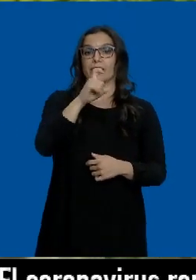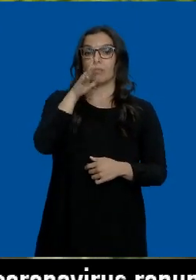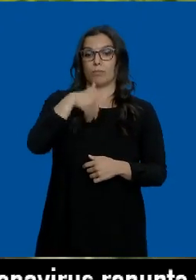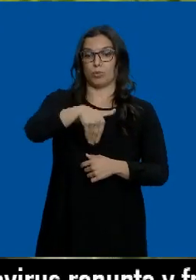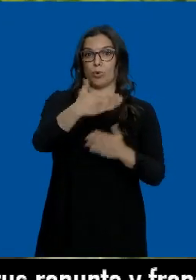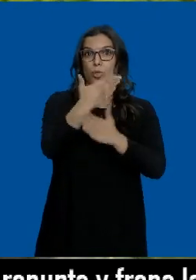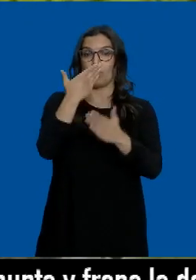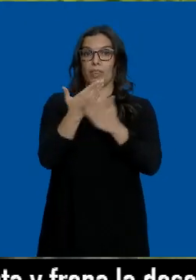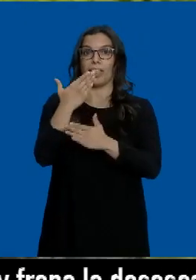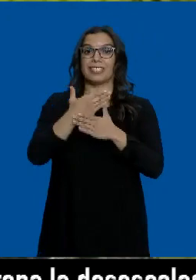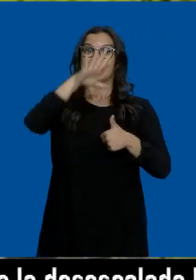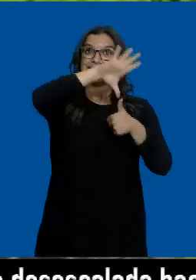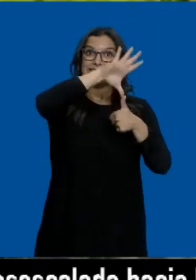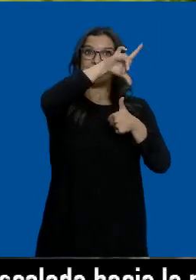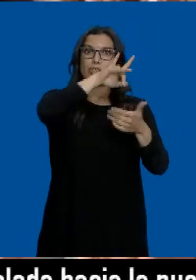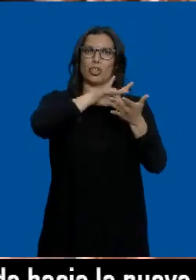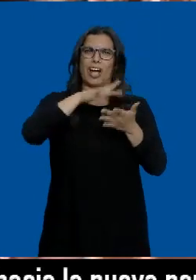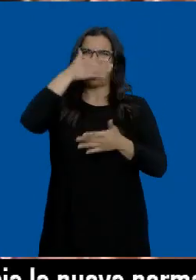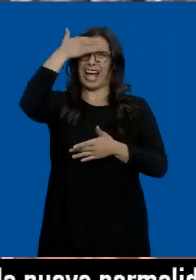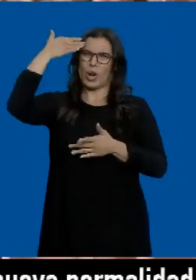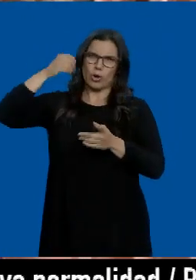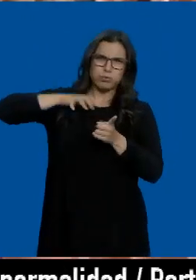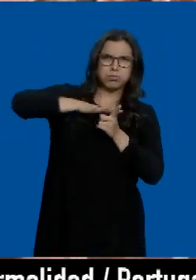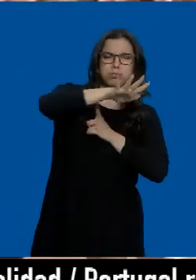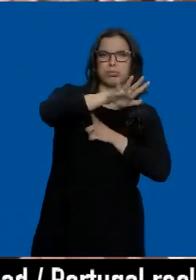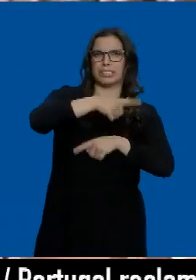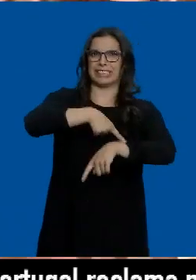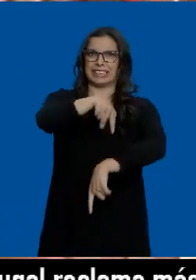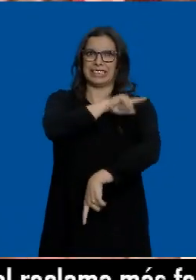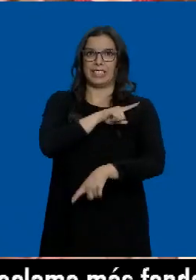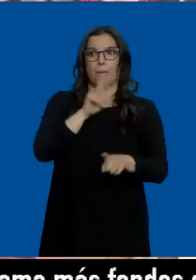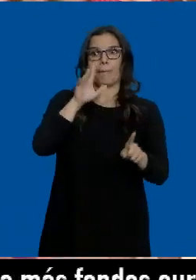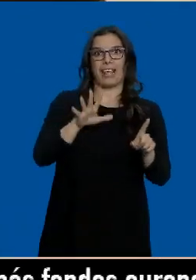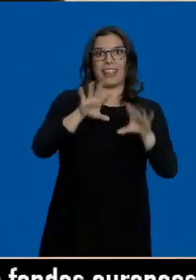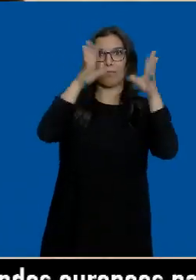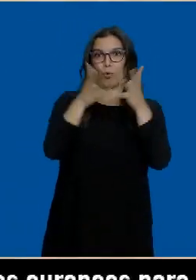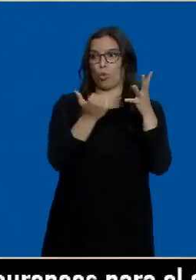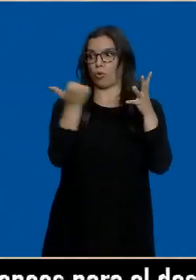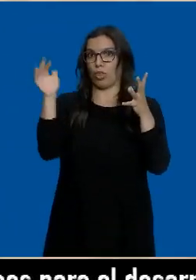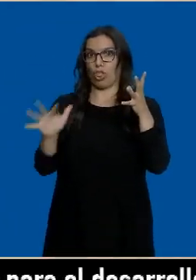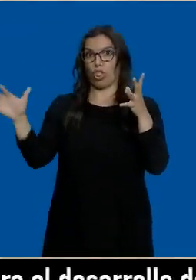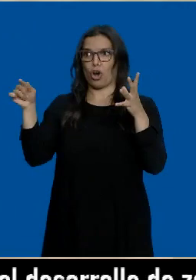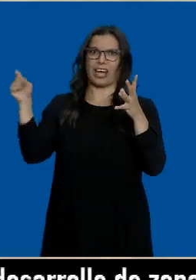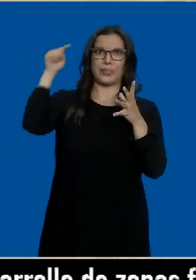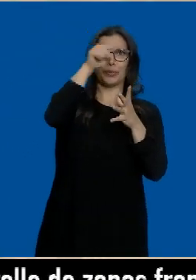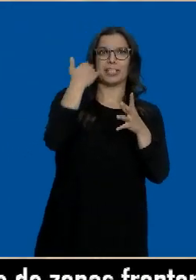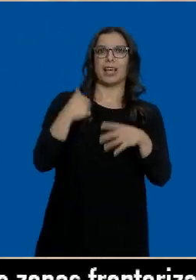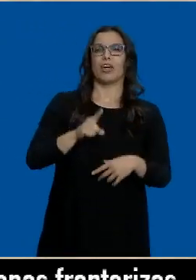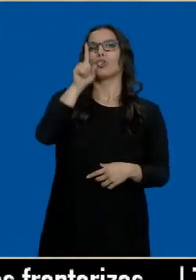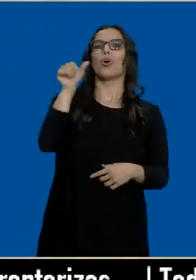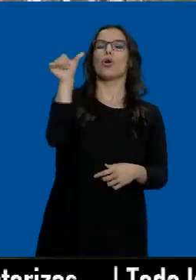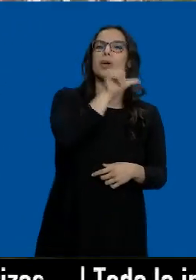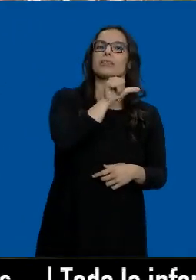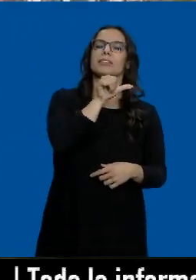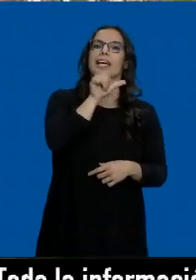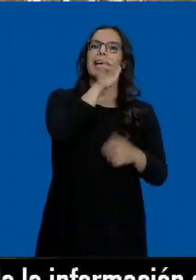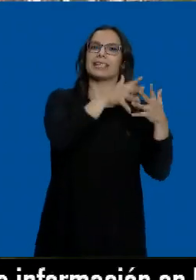parte de Norteamérica va a sufrir una ola de calor extrema más propia de Oriente Próximo. Ya la están sufriendo en el noroeste de Estados Unidos y en